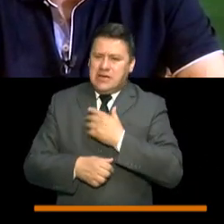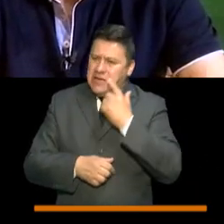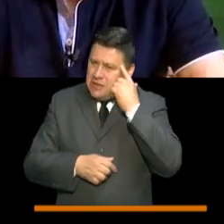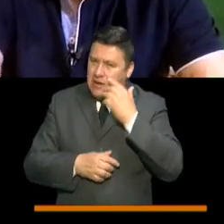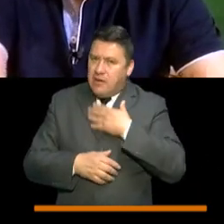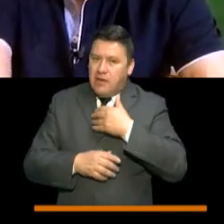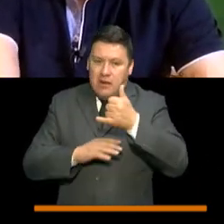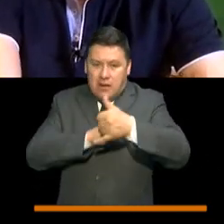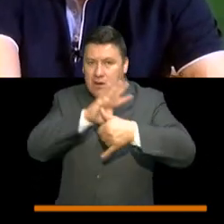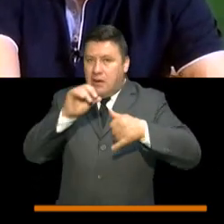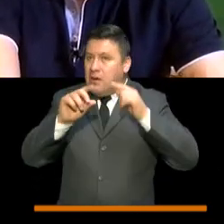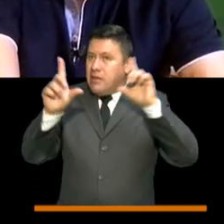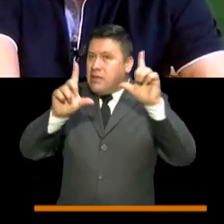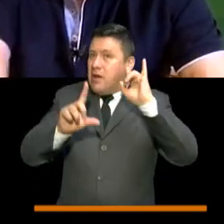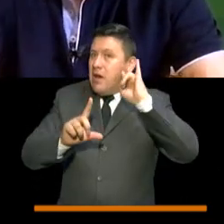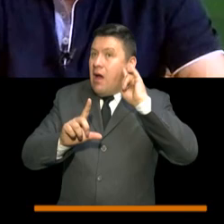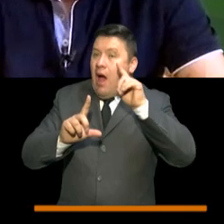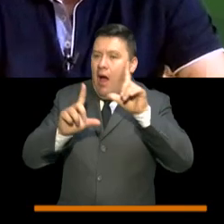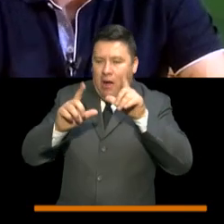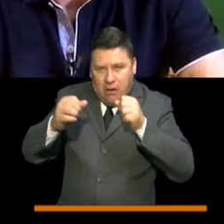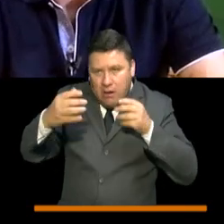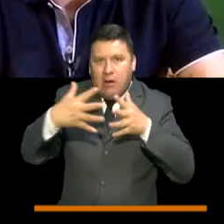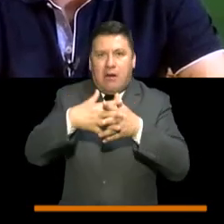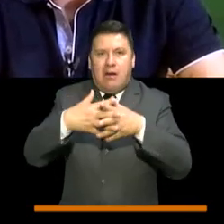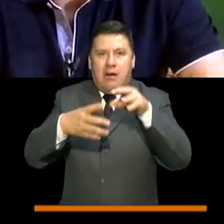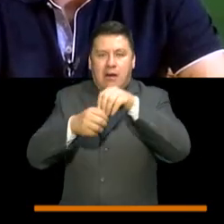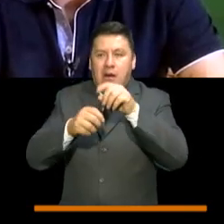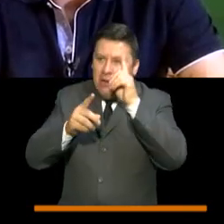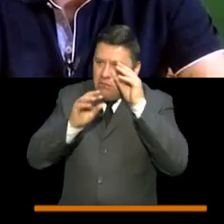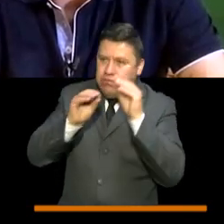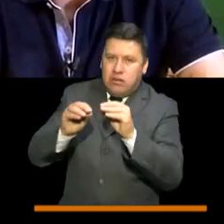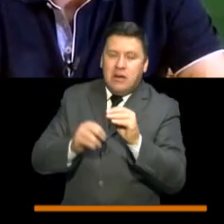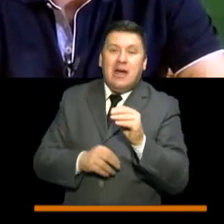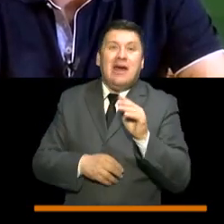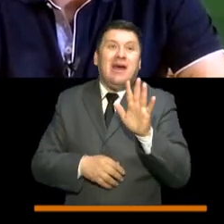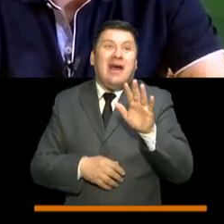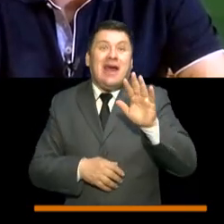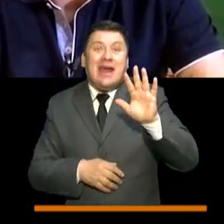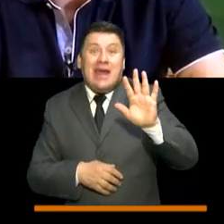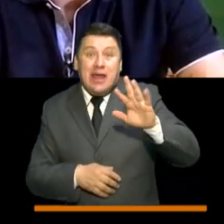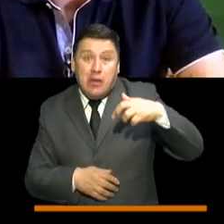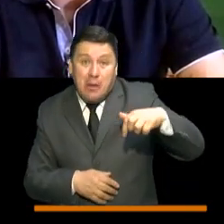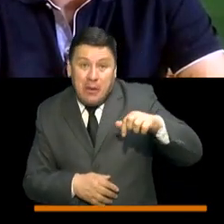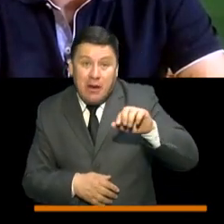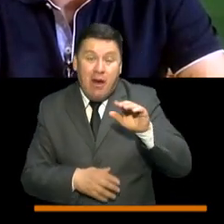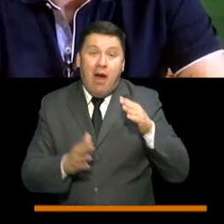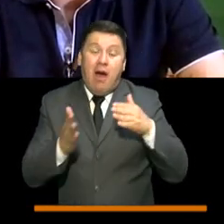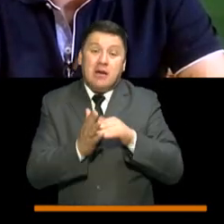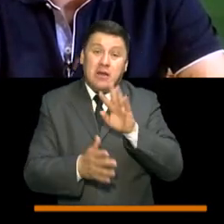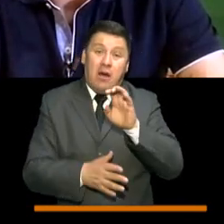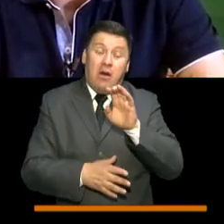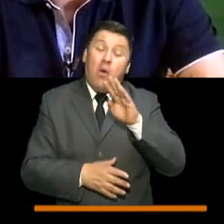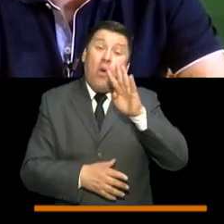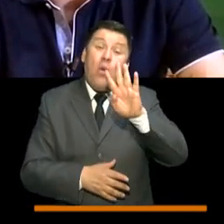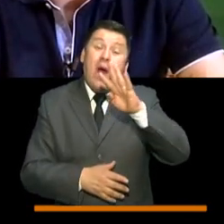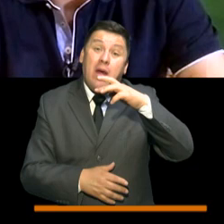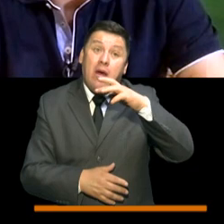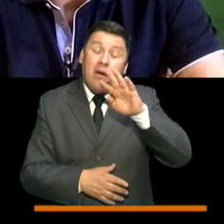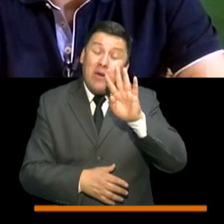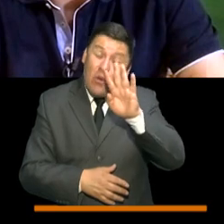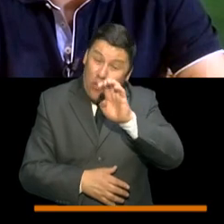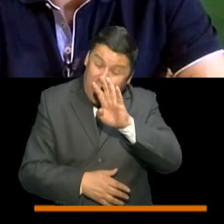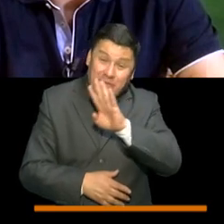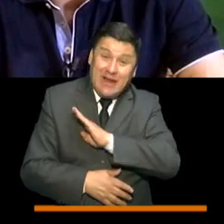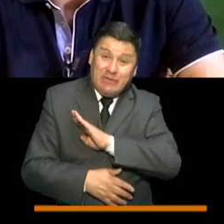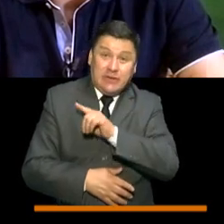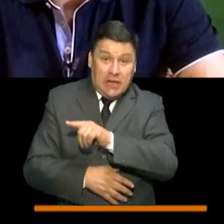regional para que nuestros estudiantes de quinto a noveno grado empezaran a hacer un alto en el camino, a escuchar